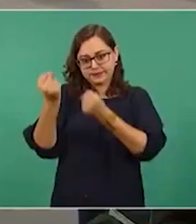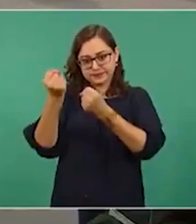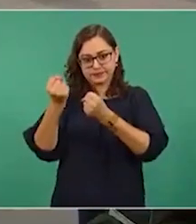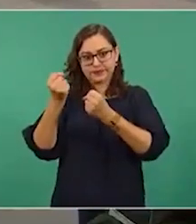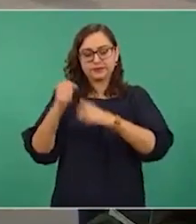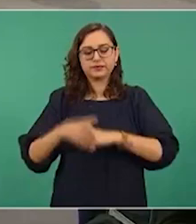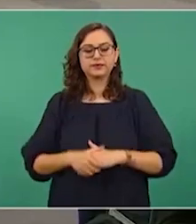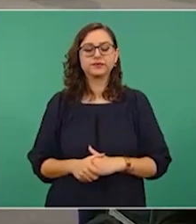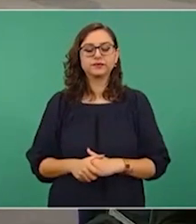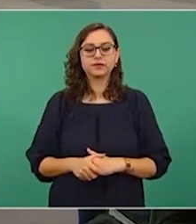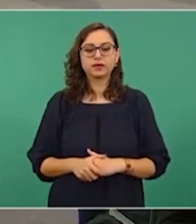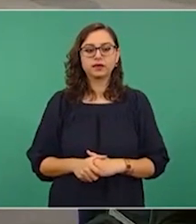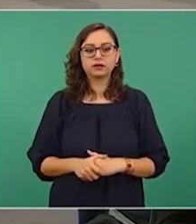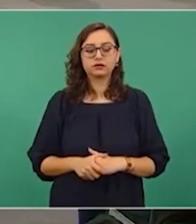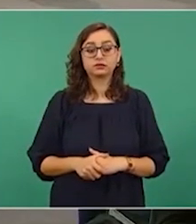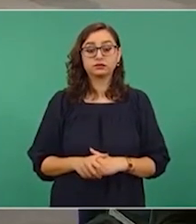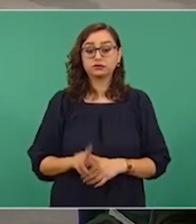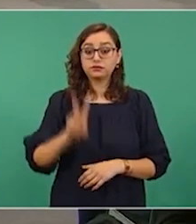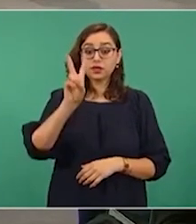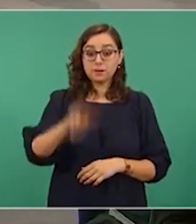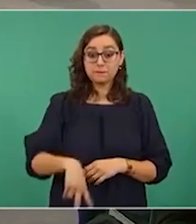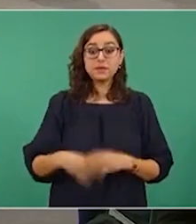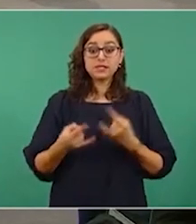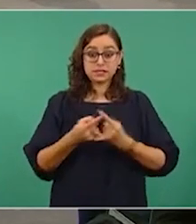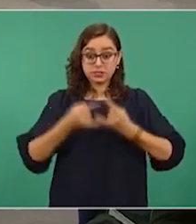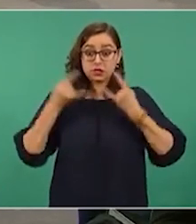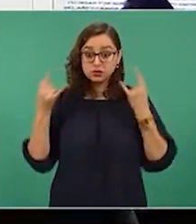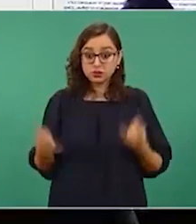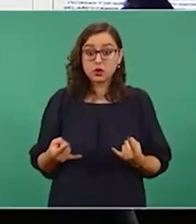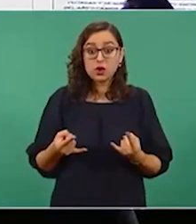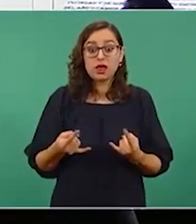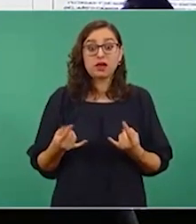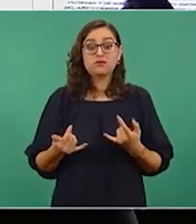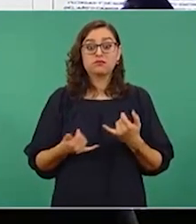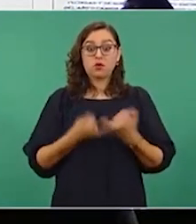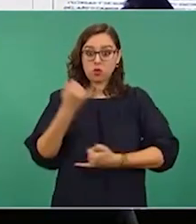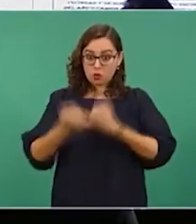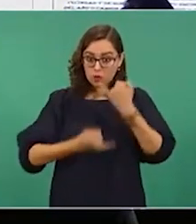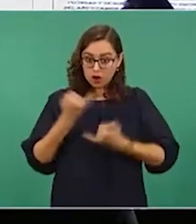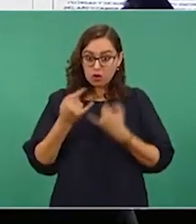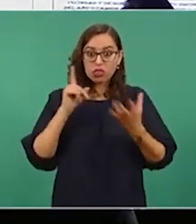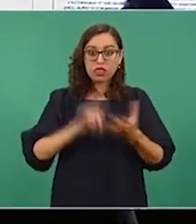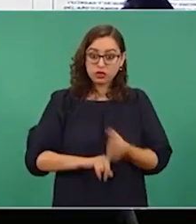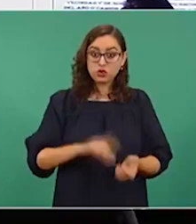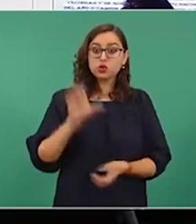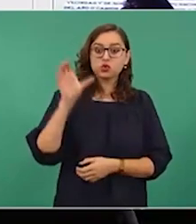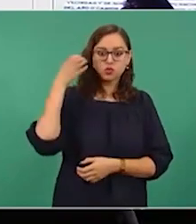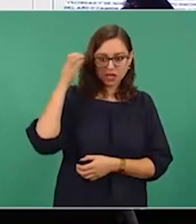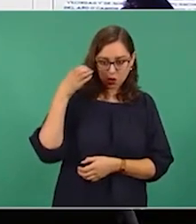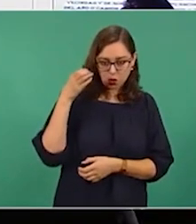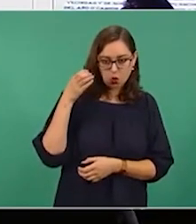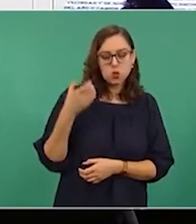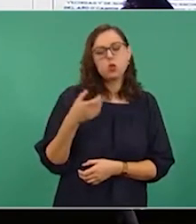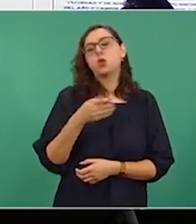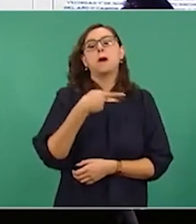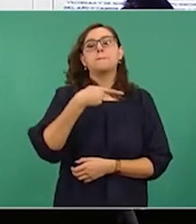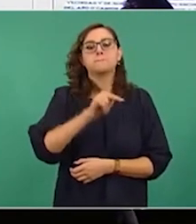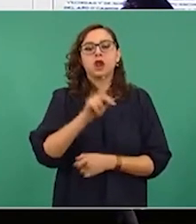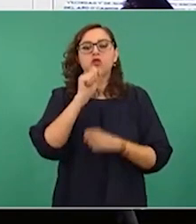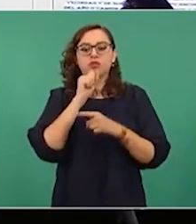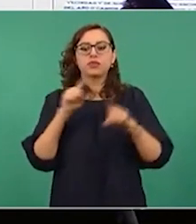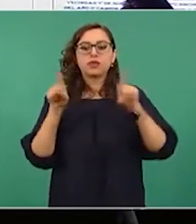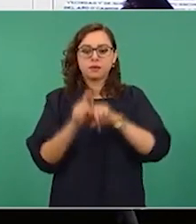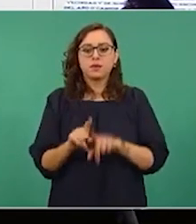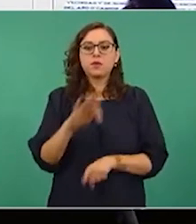Este caso, que fue en un videojuego celular, pero también esto se hace a través de las